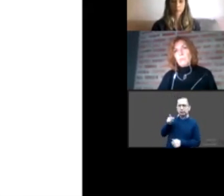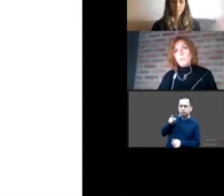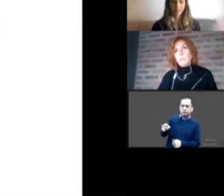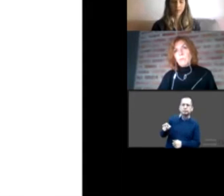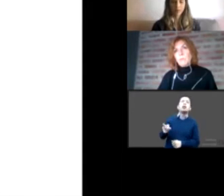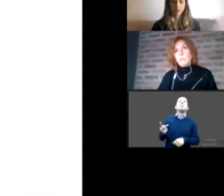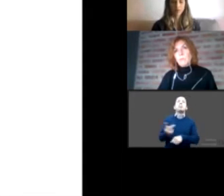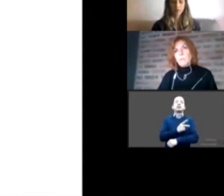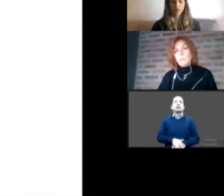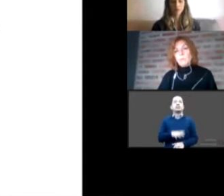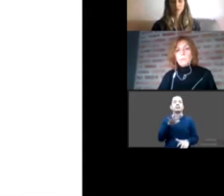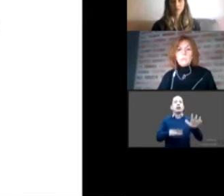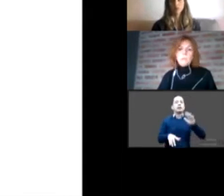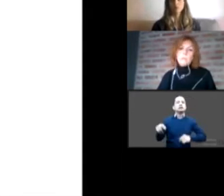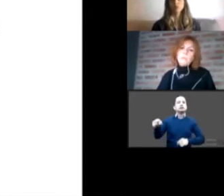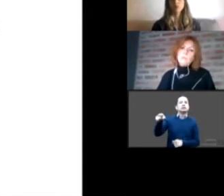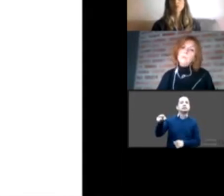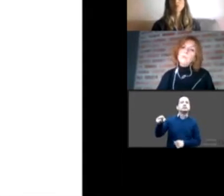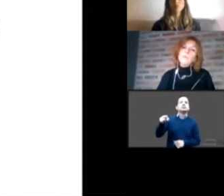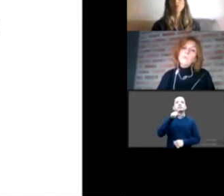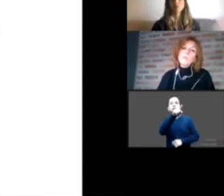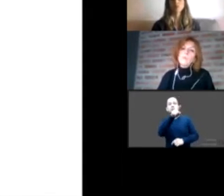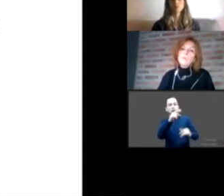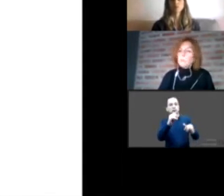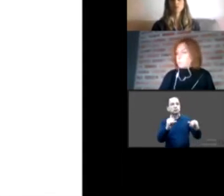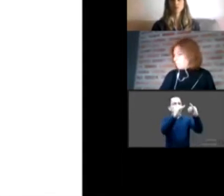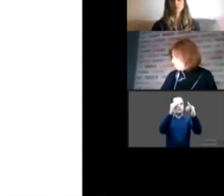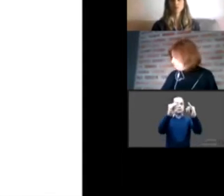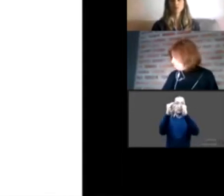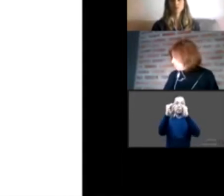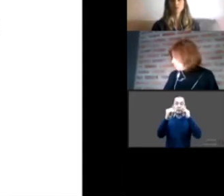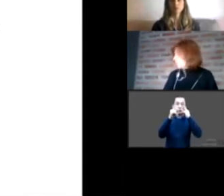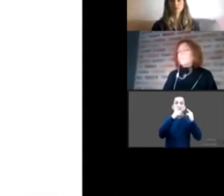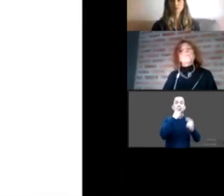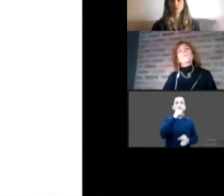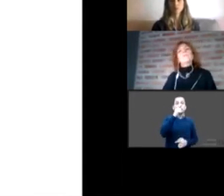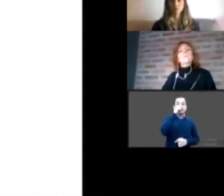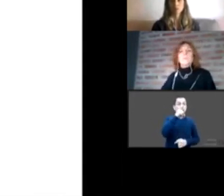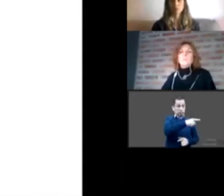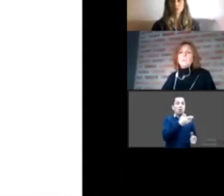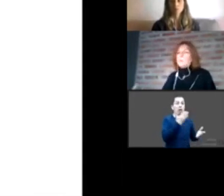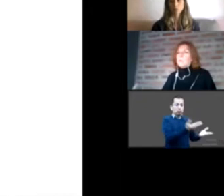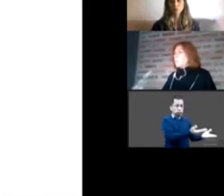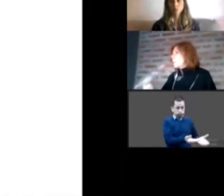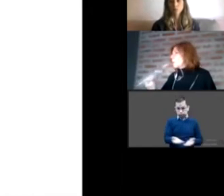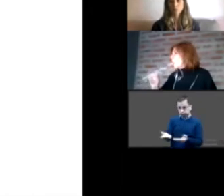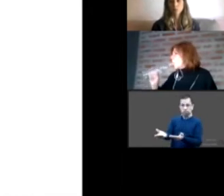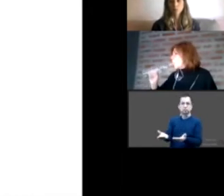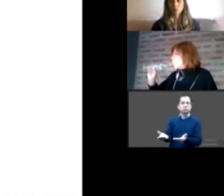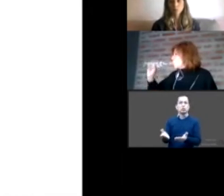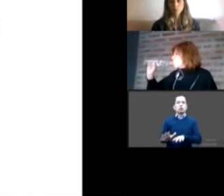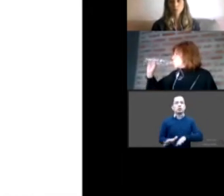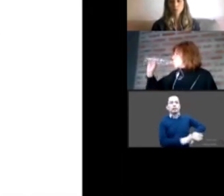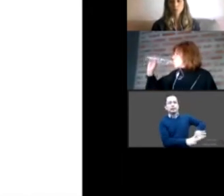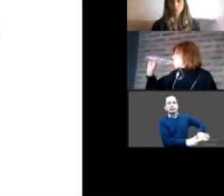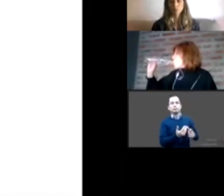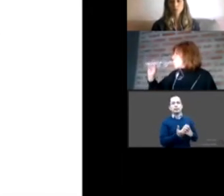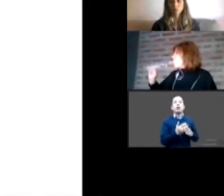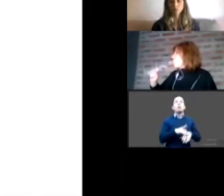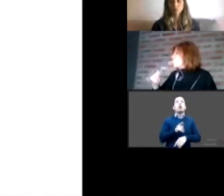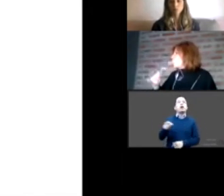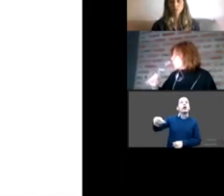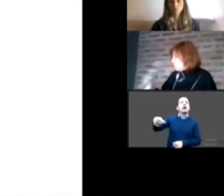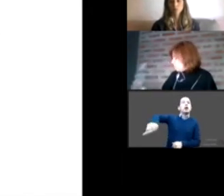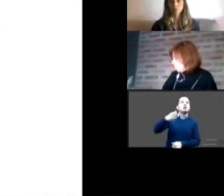silencian la institución no lo ofrece de primera mano porque se queda rondando en la fantasía pero